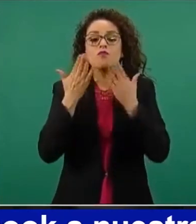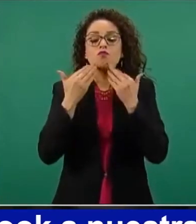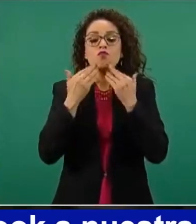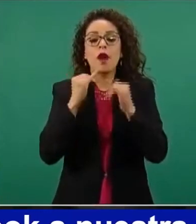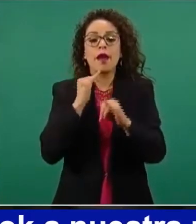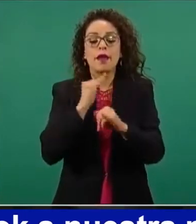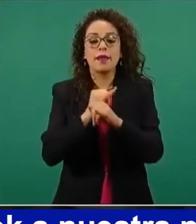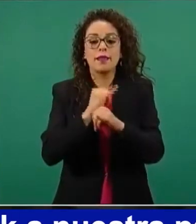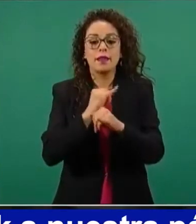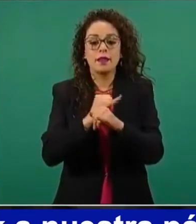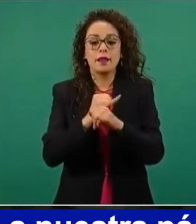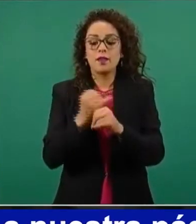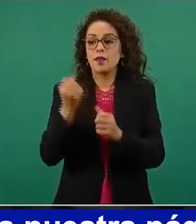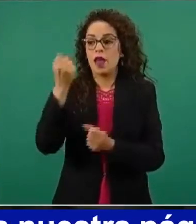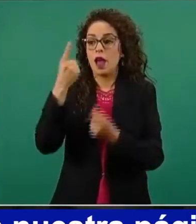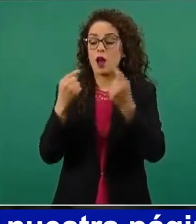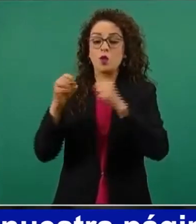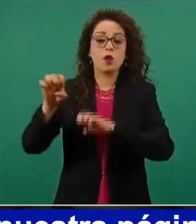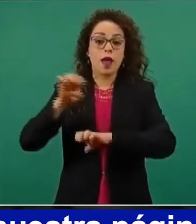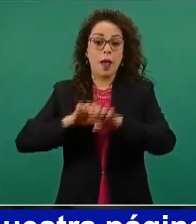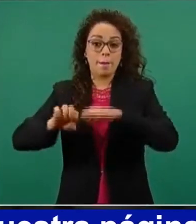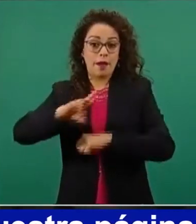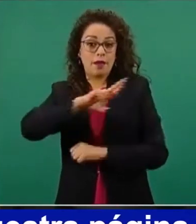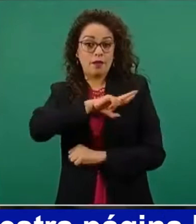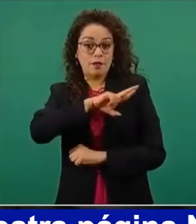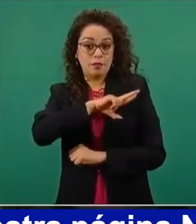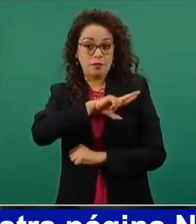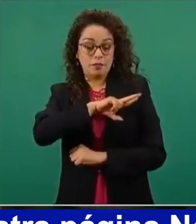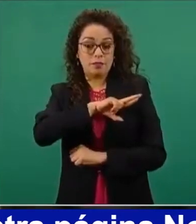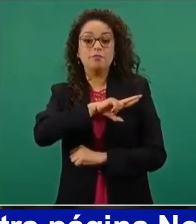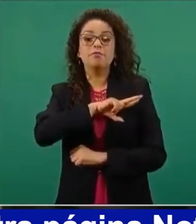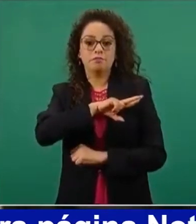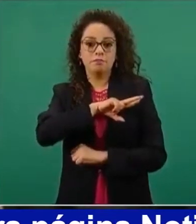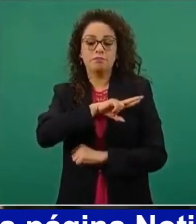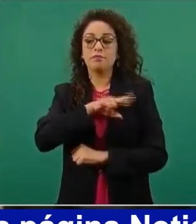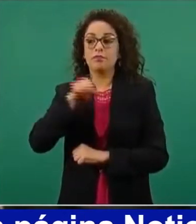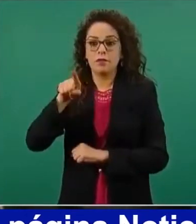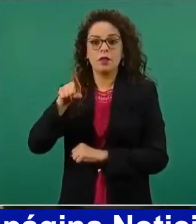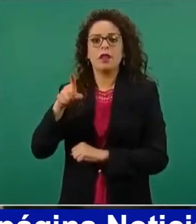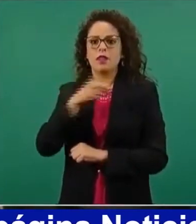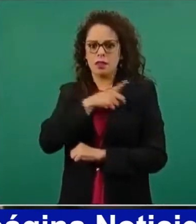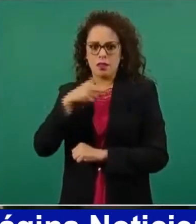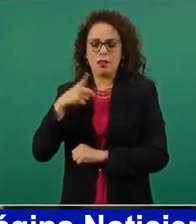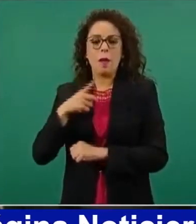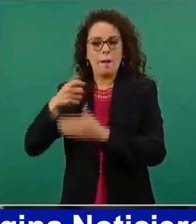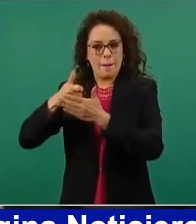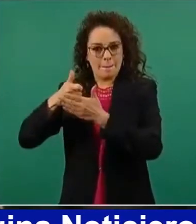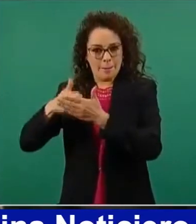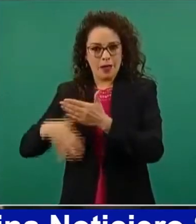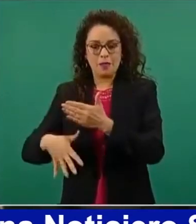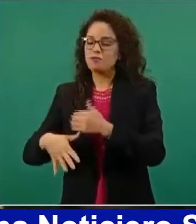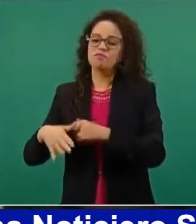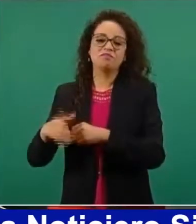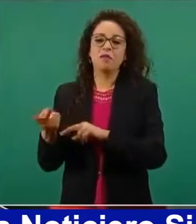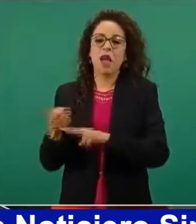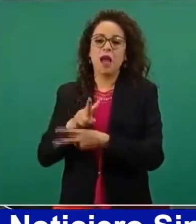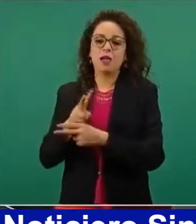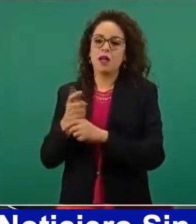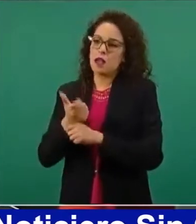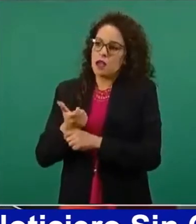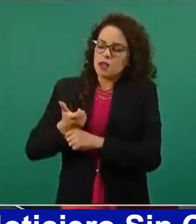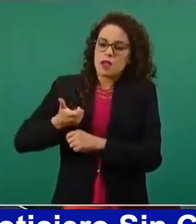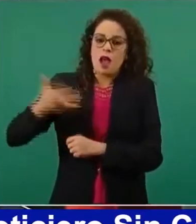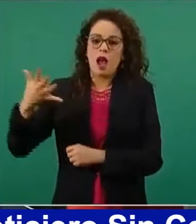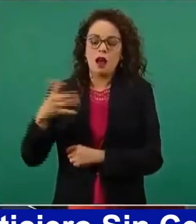empresas particulares, al contrario de reducir costos, lo incrementaron. Comisión Federal de Electricidad también